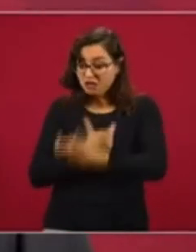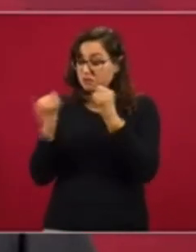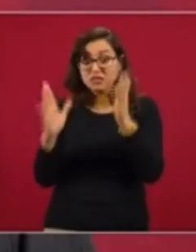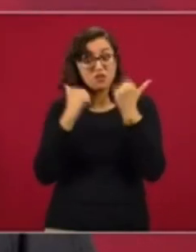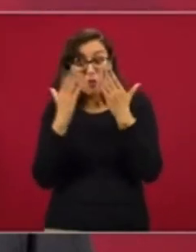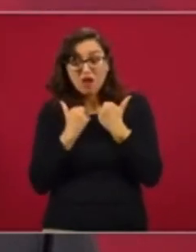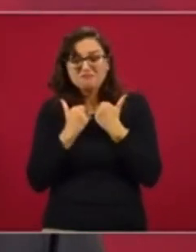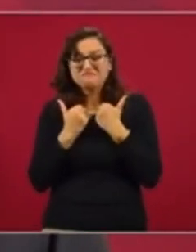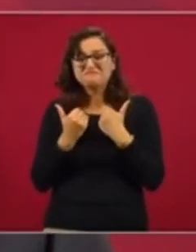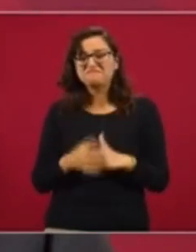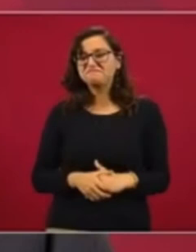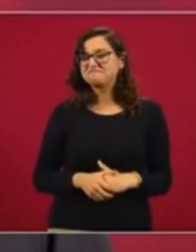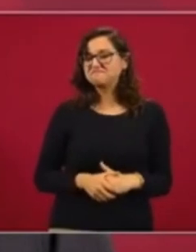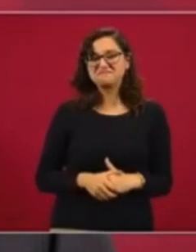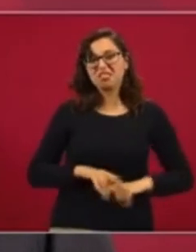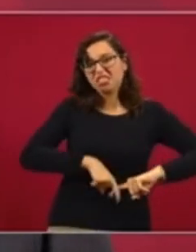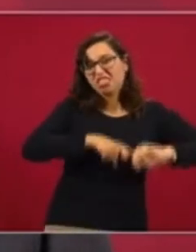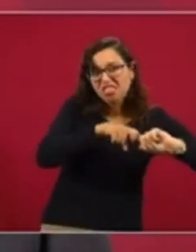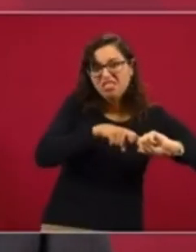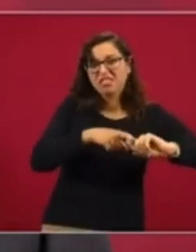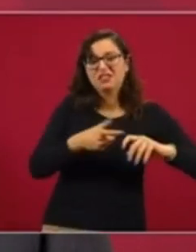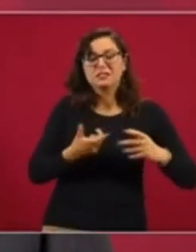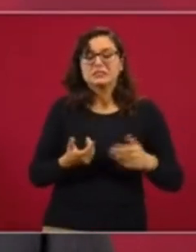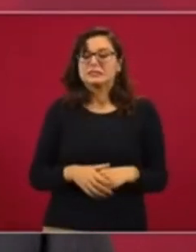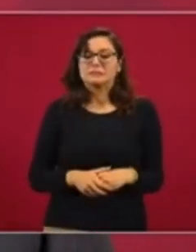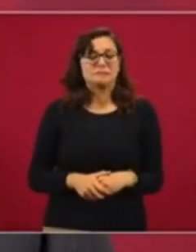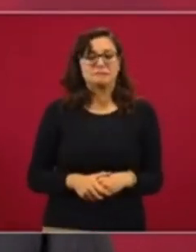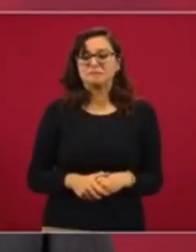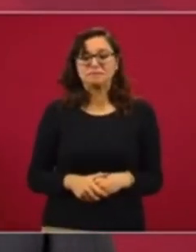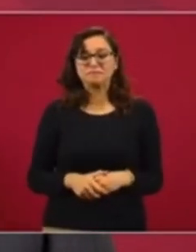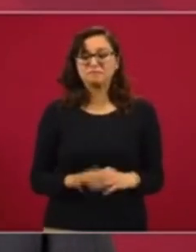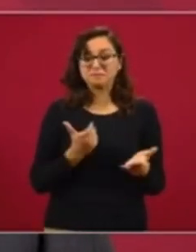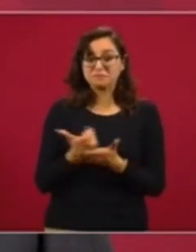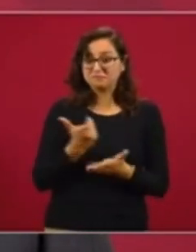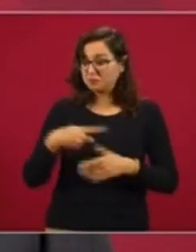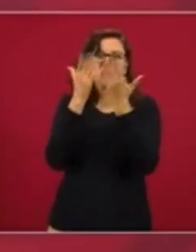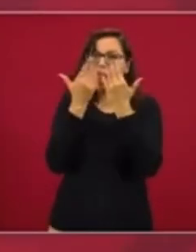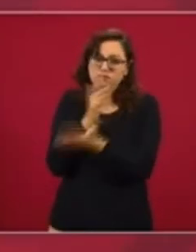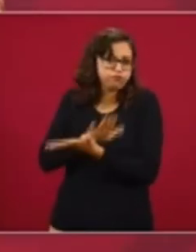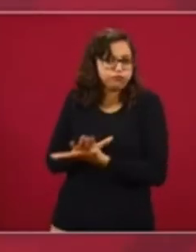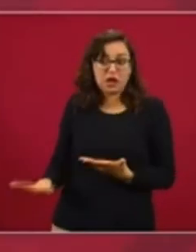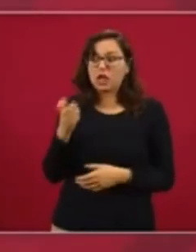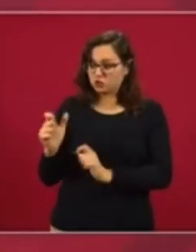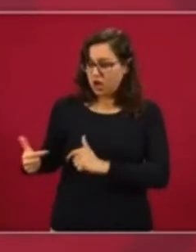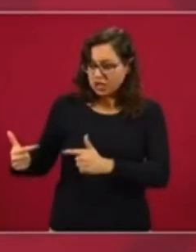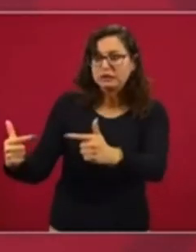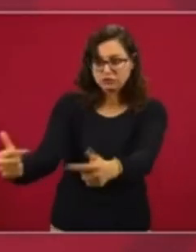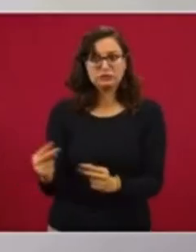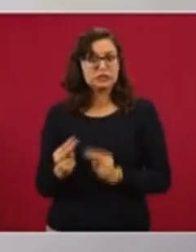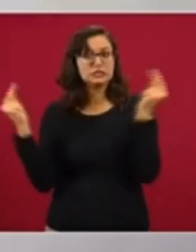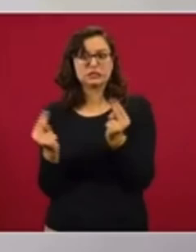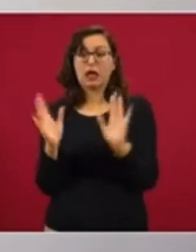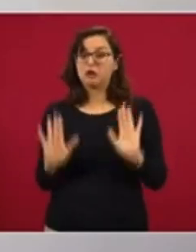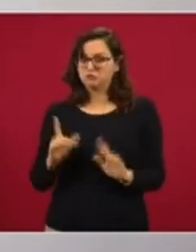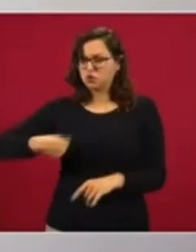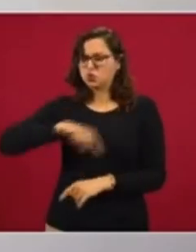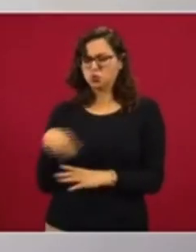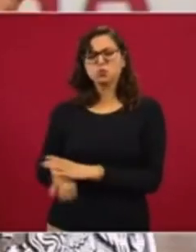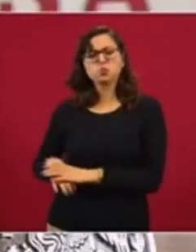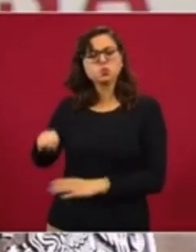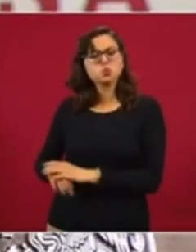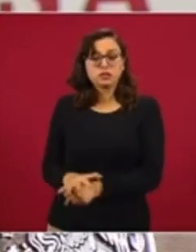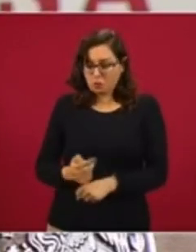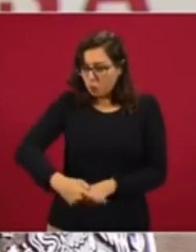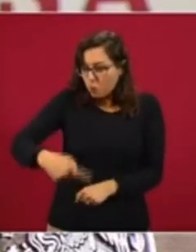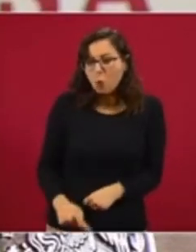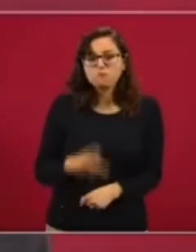energéticos, no podemos garantizar nuestra soberanía. Vamos a extraer solo lo que se requiera para el abasto